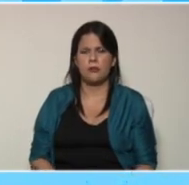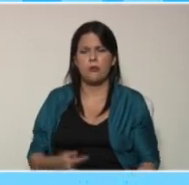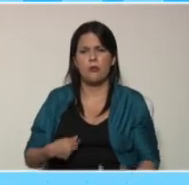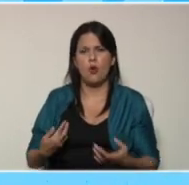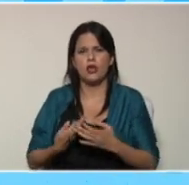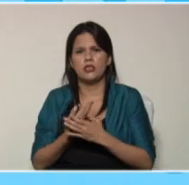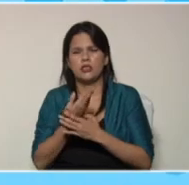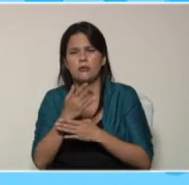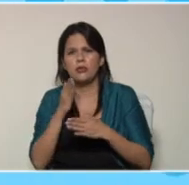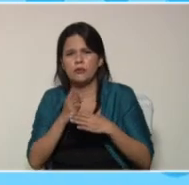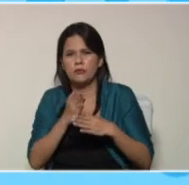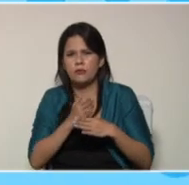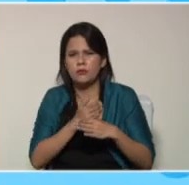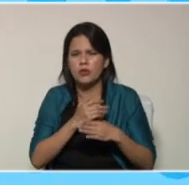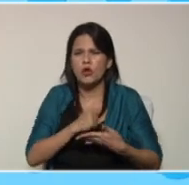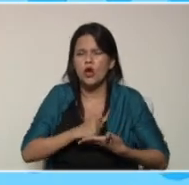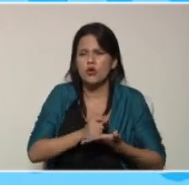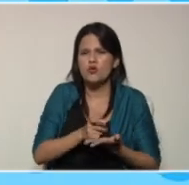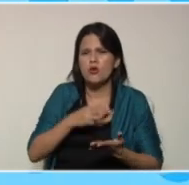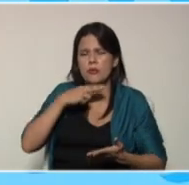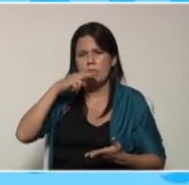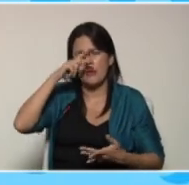sembramos maíz y carahota